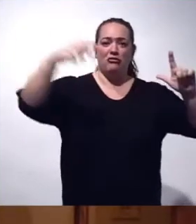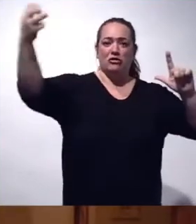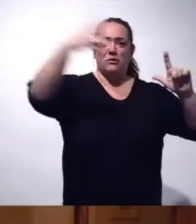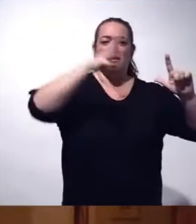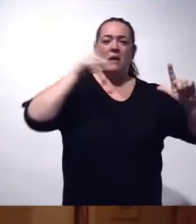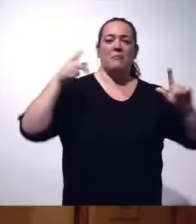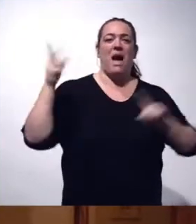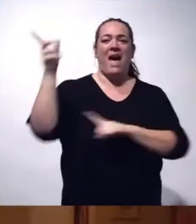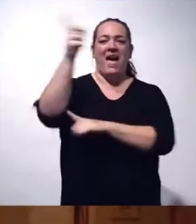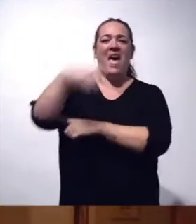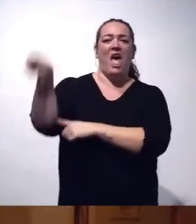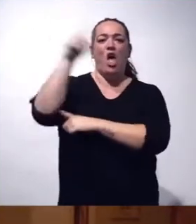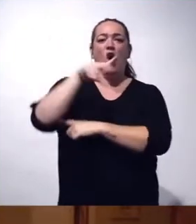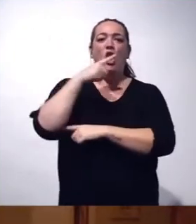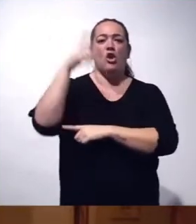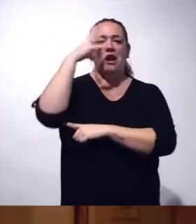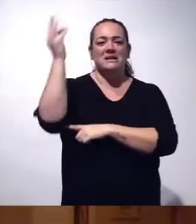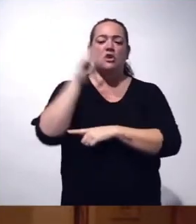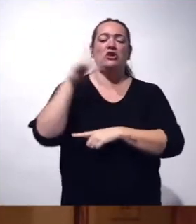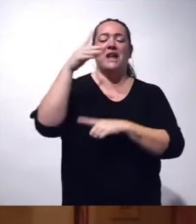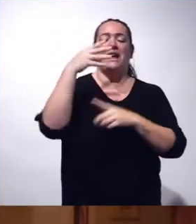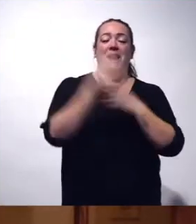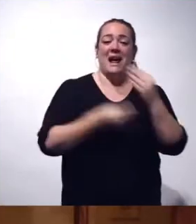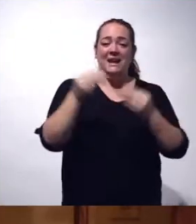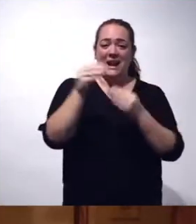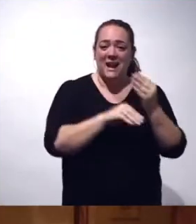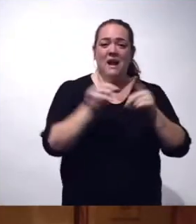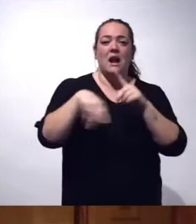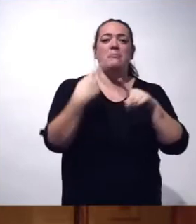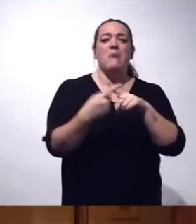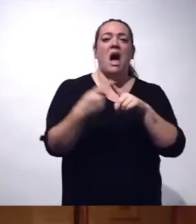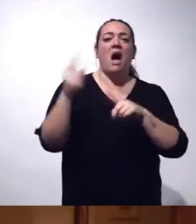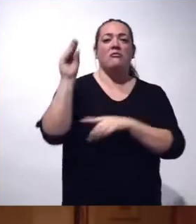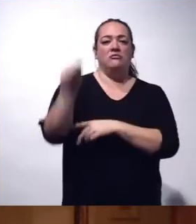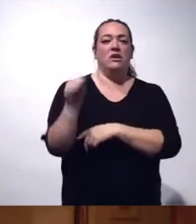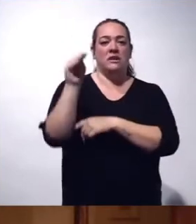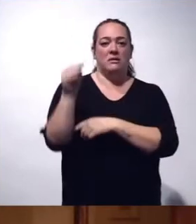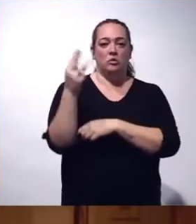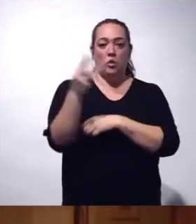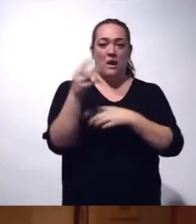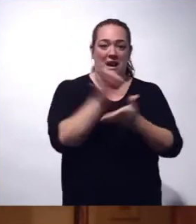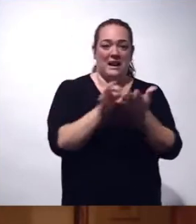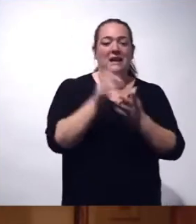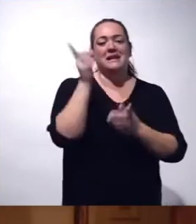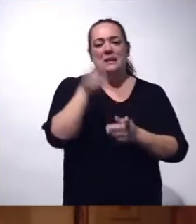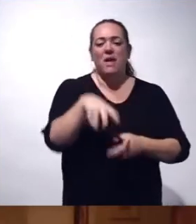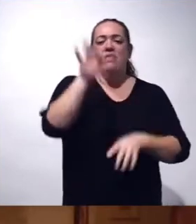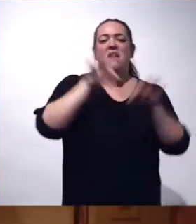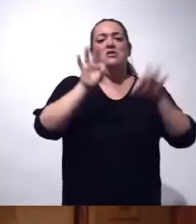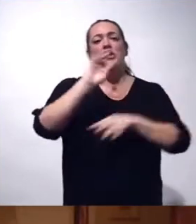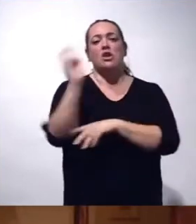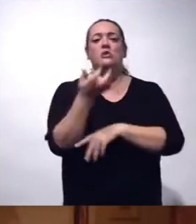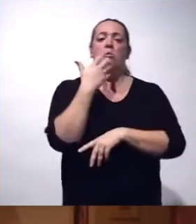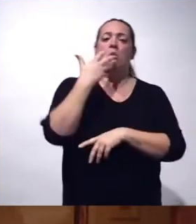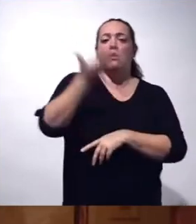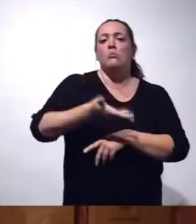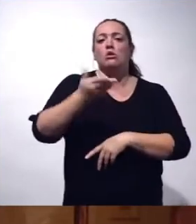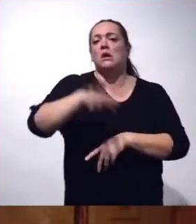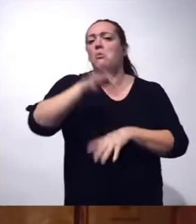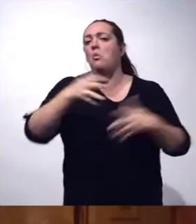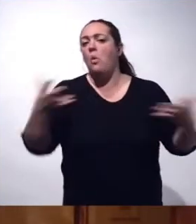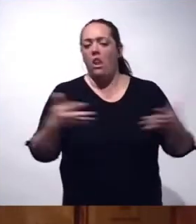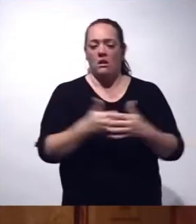eólico en las islas de Lanzarote, Gran Canaria y Fuerteventura. Hemos tomado también otras decisiones, por ejemplo, importantes,